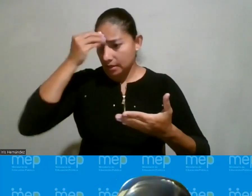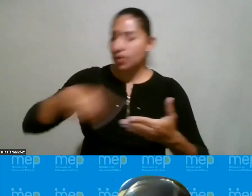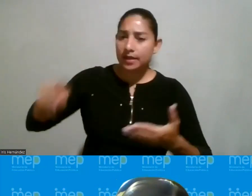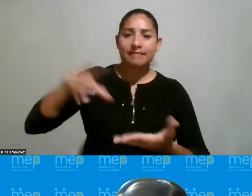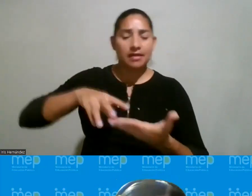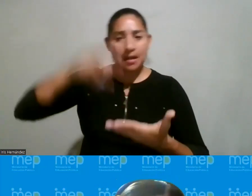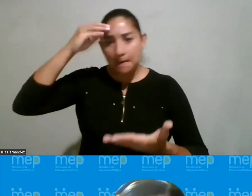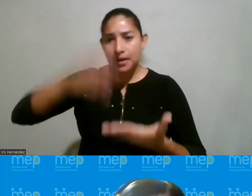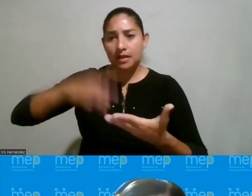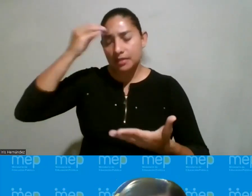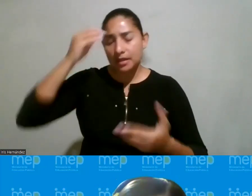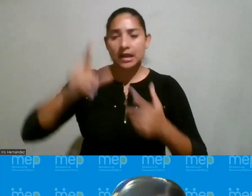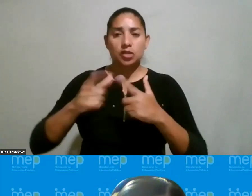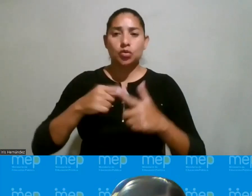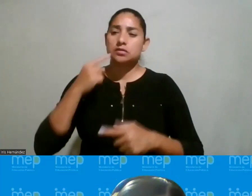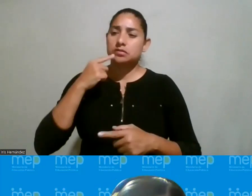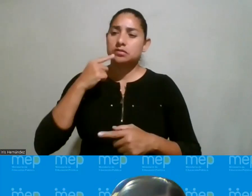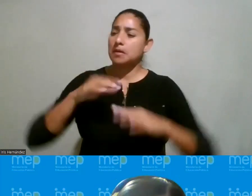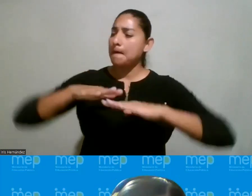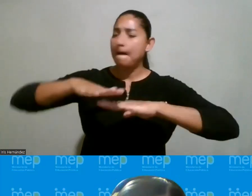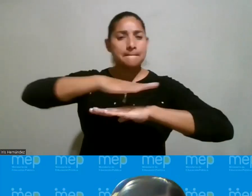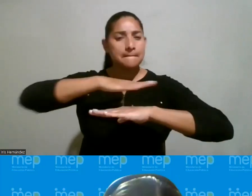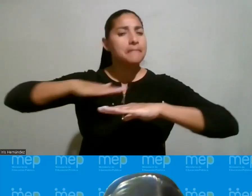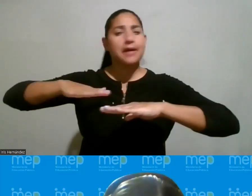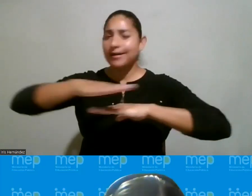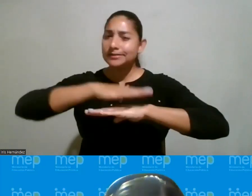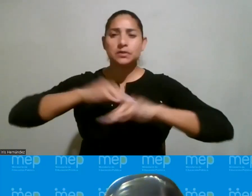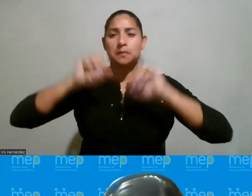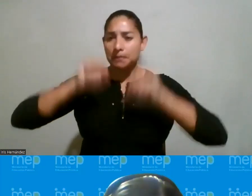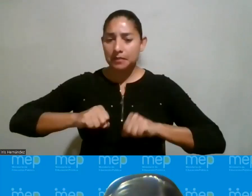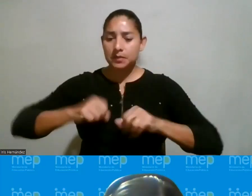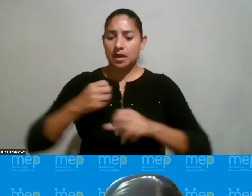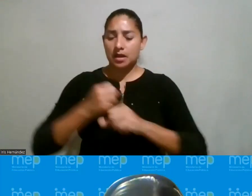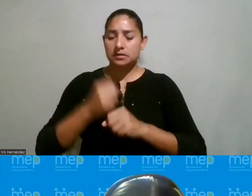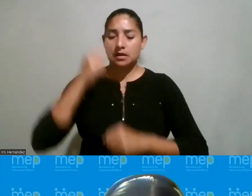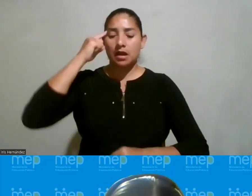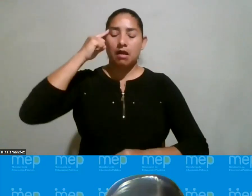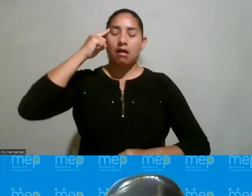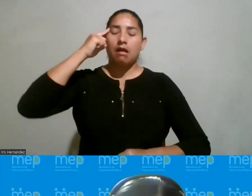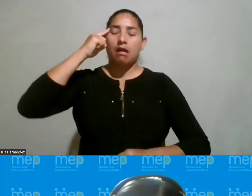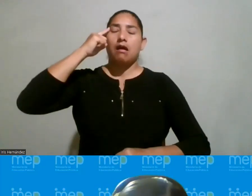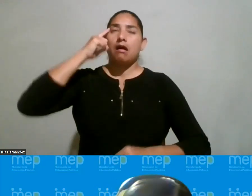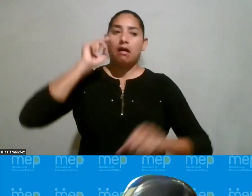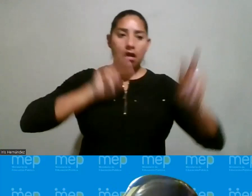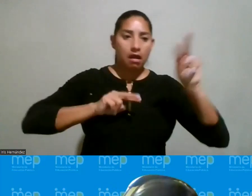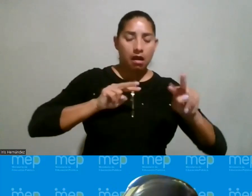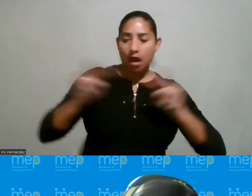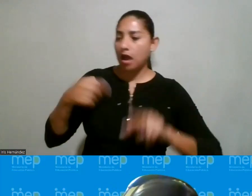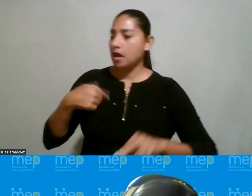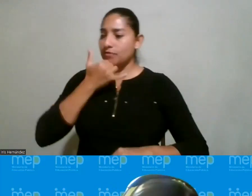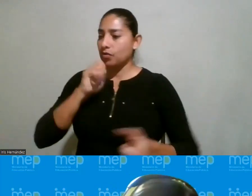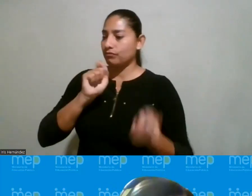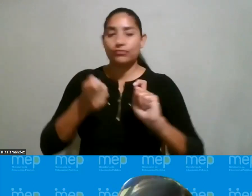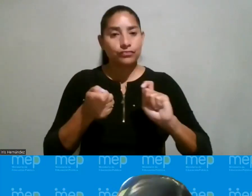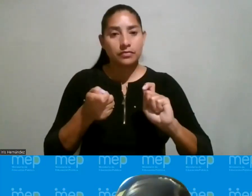estamos aprendiendo y era algo tan básico ¿verdad? que le permite ¿verdad? generar esa esa lectura y decir bueno aquí yo tengo que